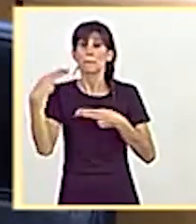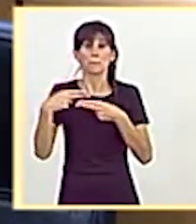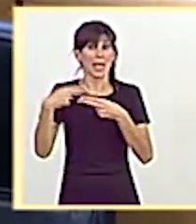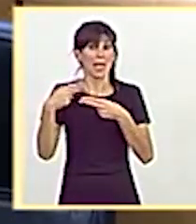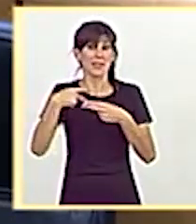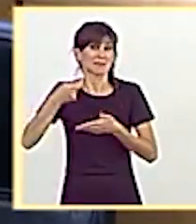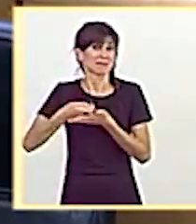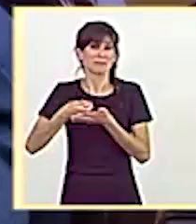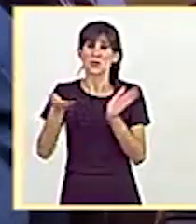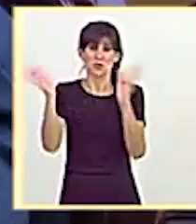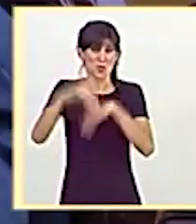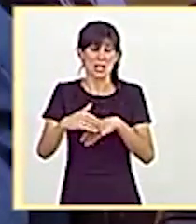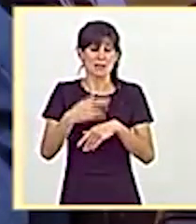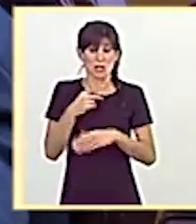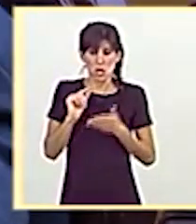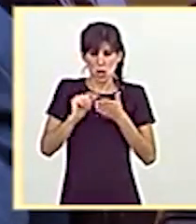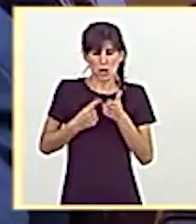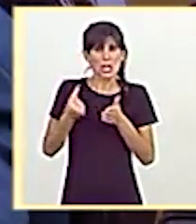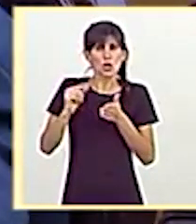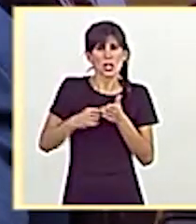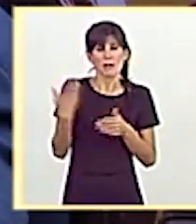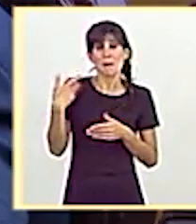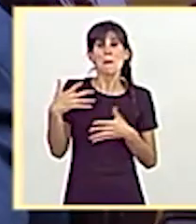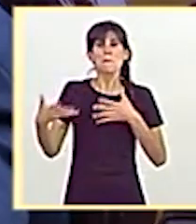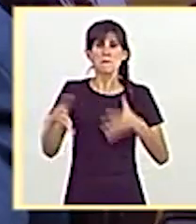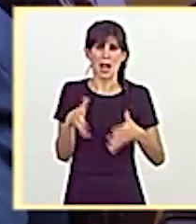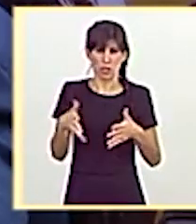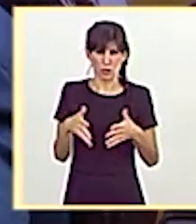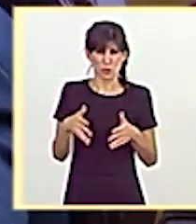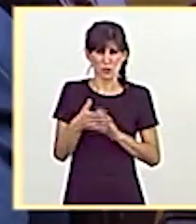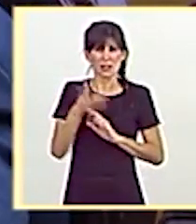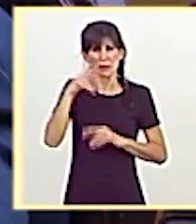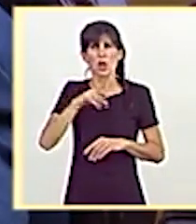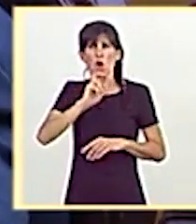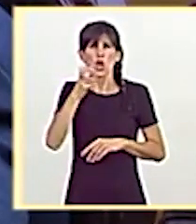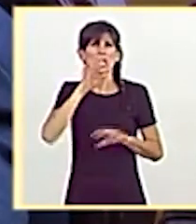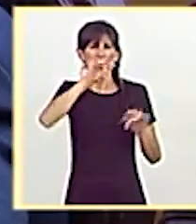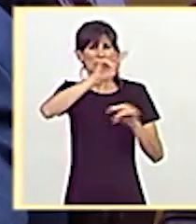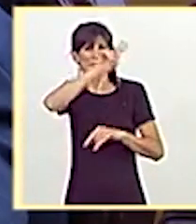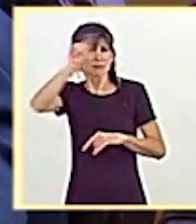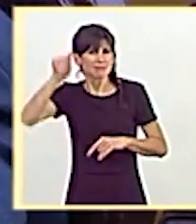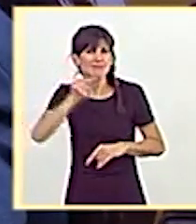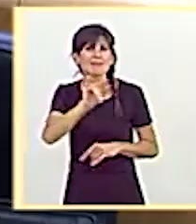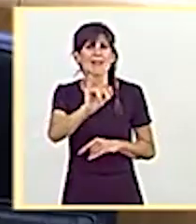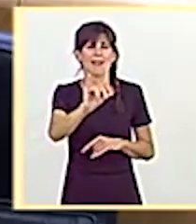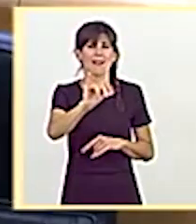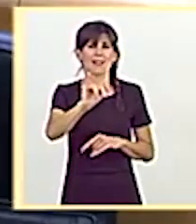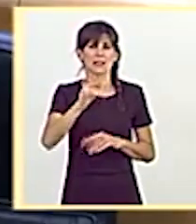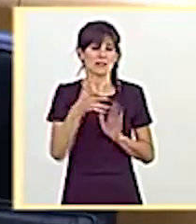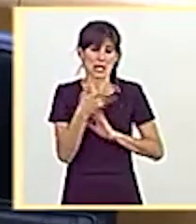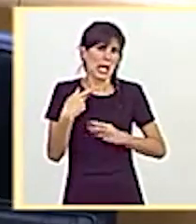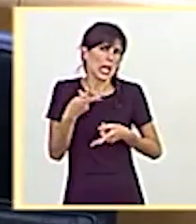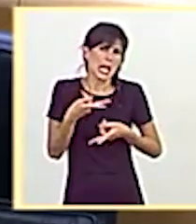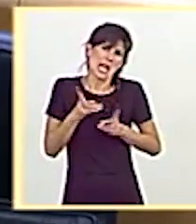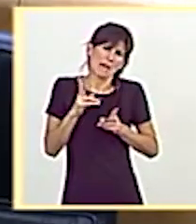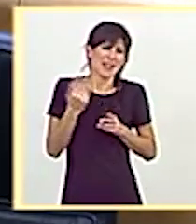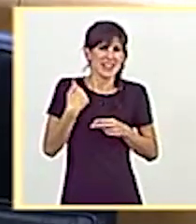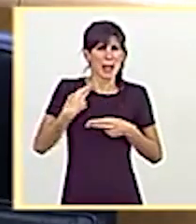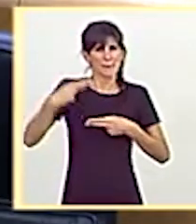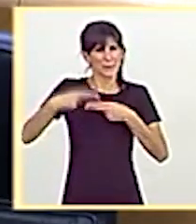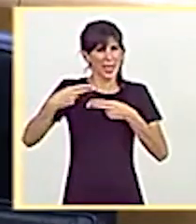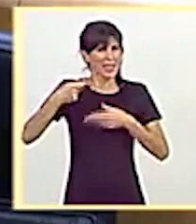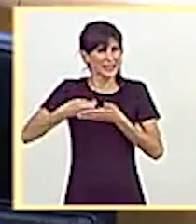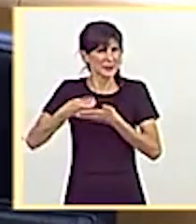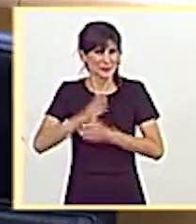Este contrato lo hemos hecho en marzo. Esto lo estamos haciendo también en otros territorios donde se han liberado de peajes la